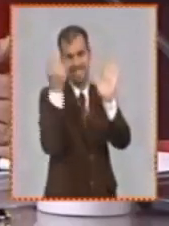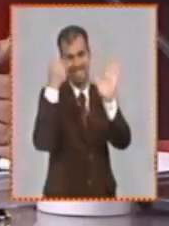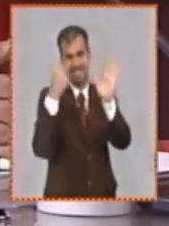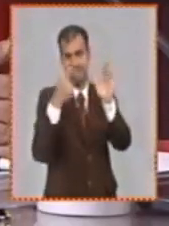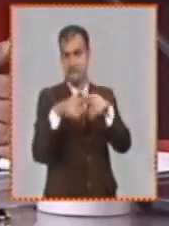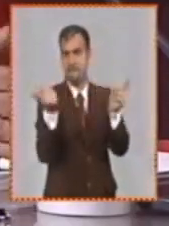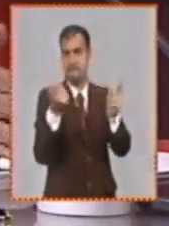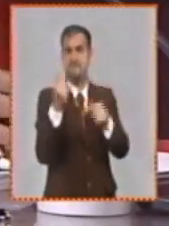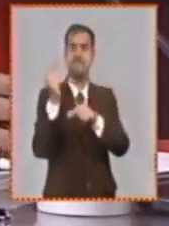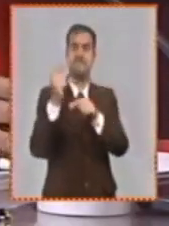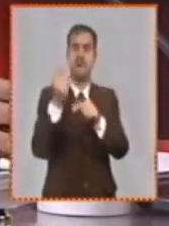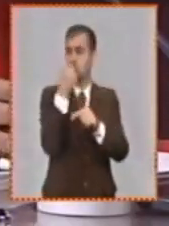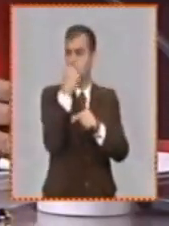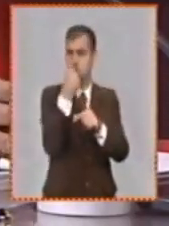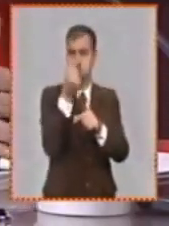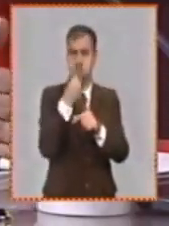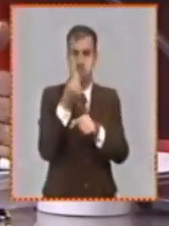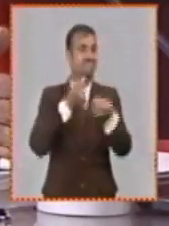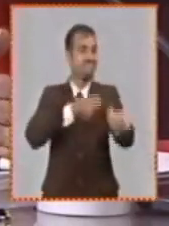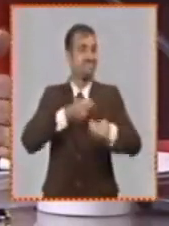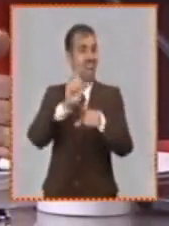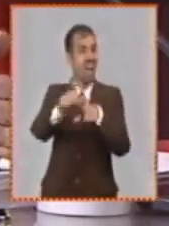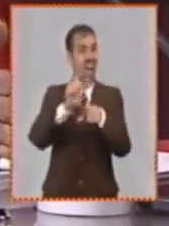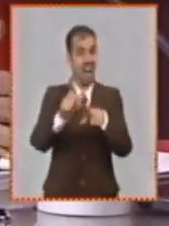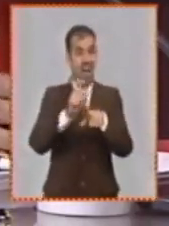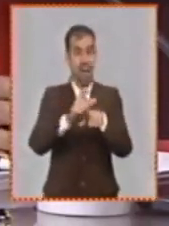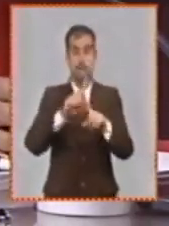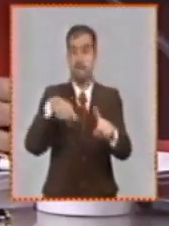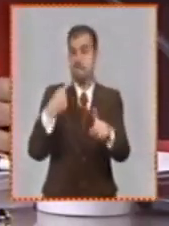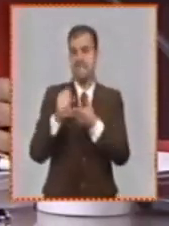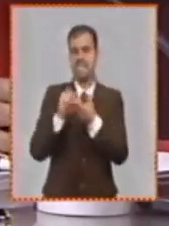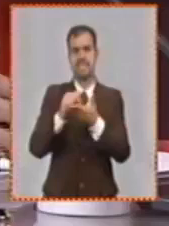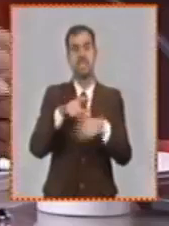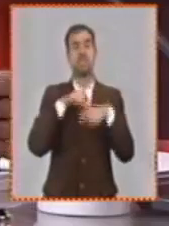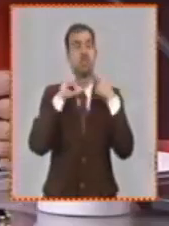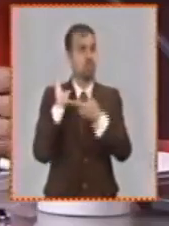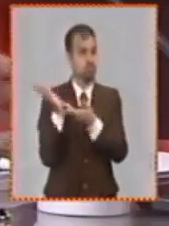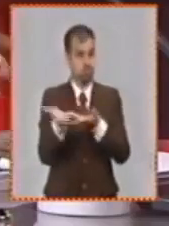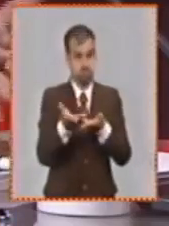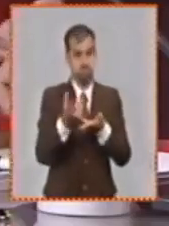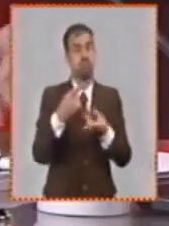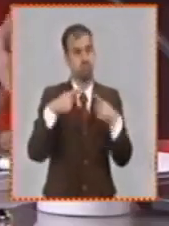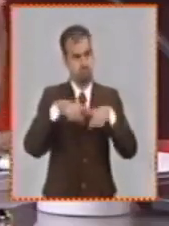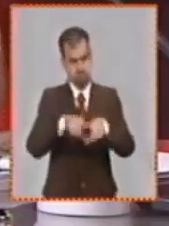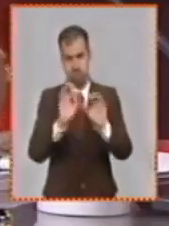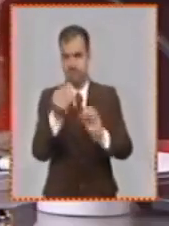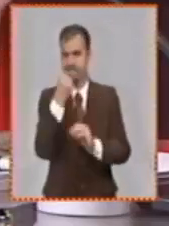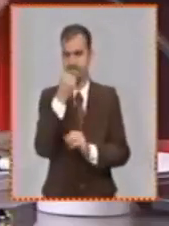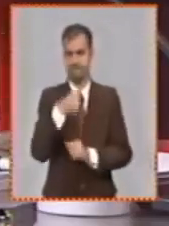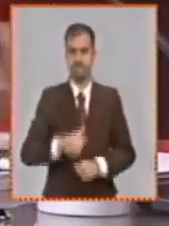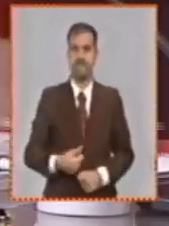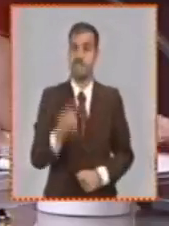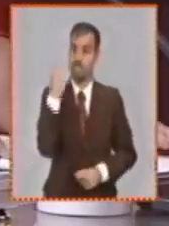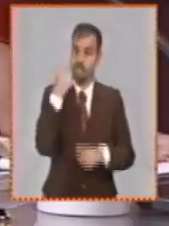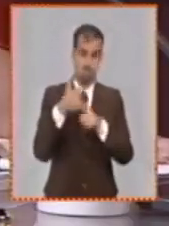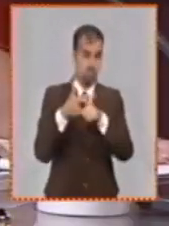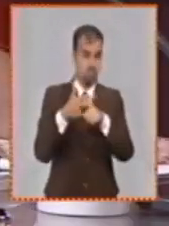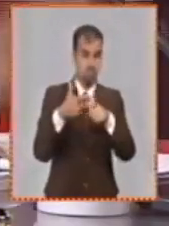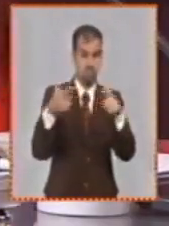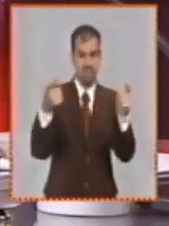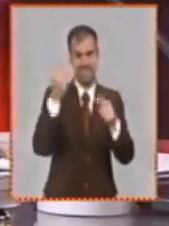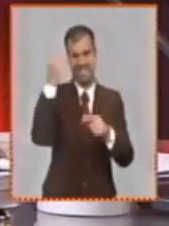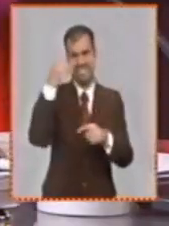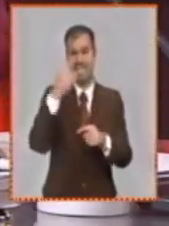agropecuarios y en los servicios gastronómicos que acompañan el complemento de la alimentación ya veíamos el peso que tienen también